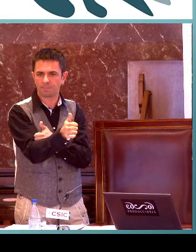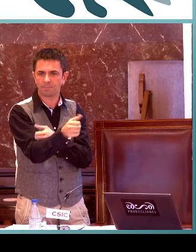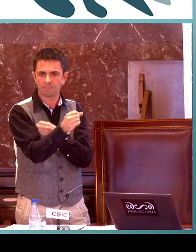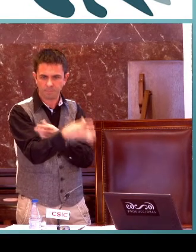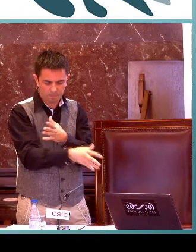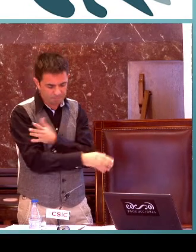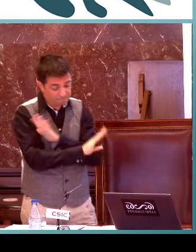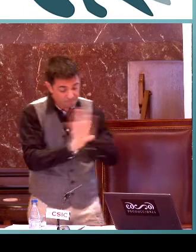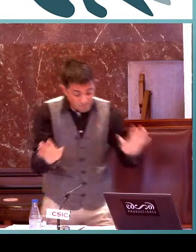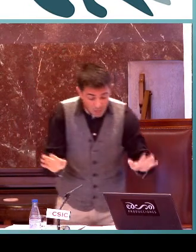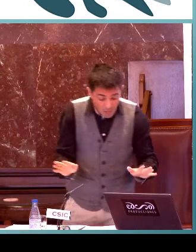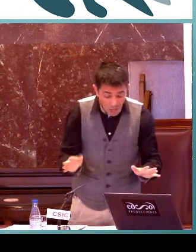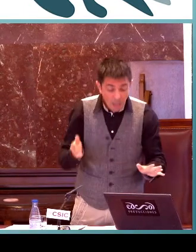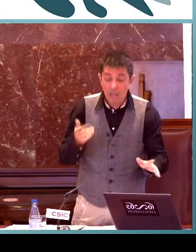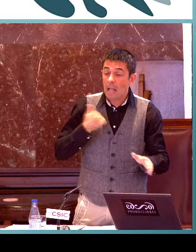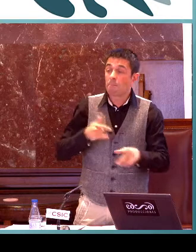prioritarios.